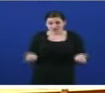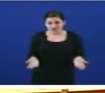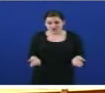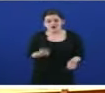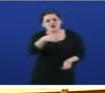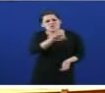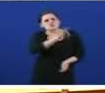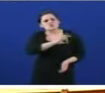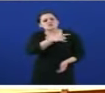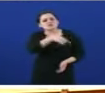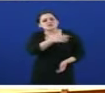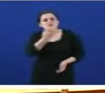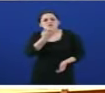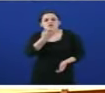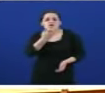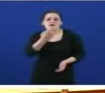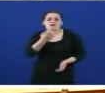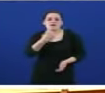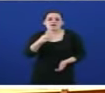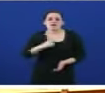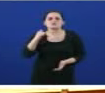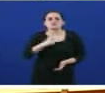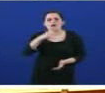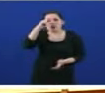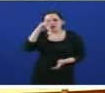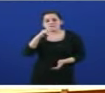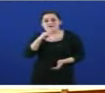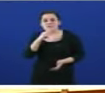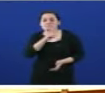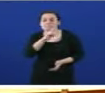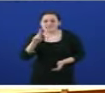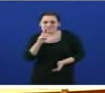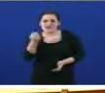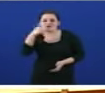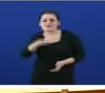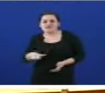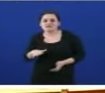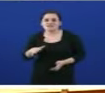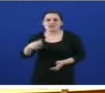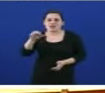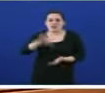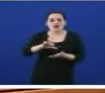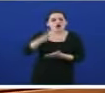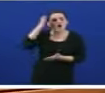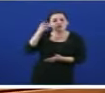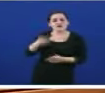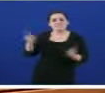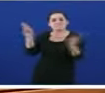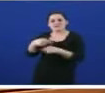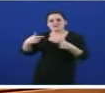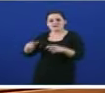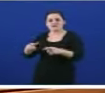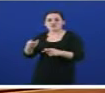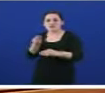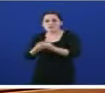que fixeron foi no Hospital Materno Infantil da Coruña pechar a unidade de preparación o parto para ampliar a cafetería. Toda unha